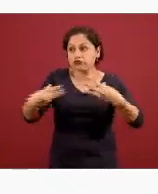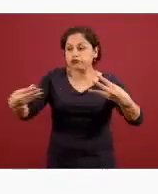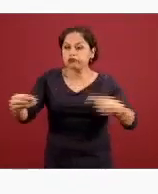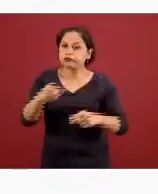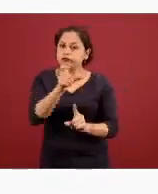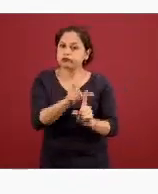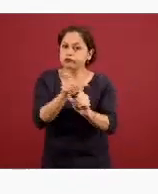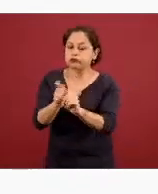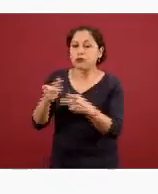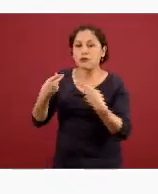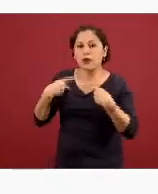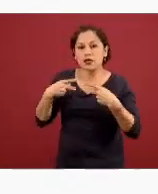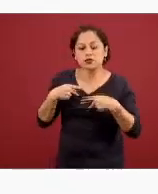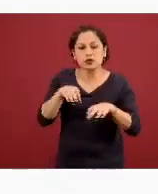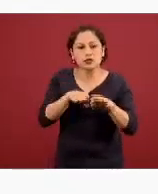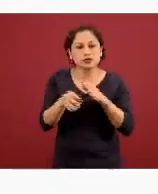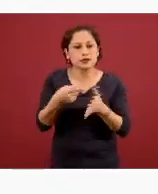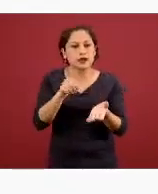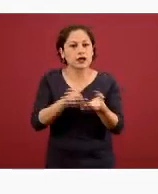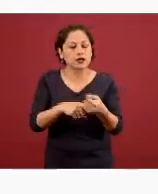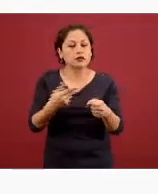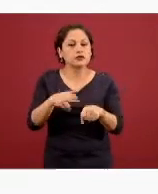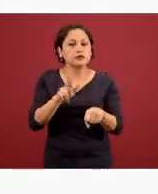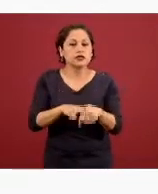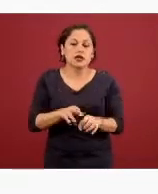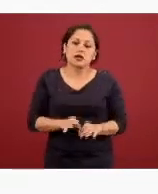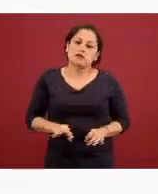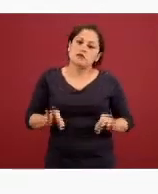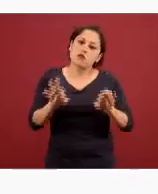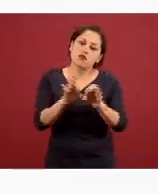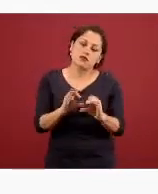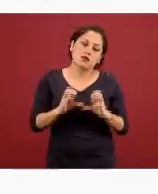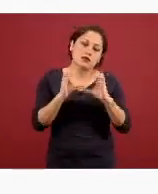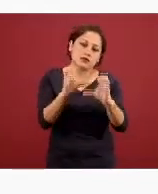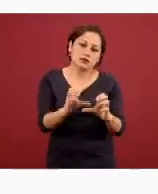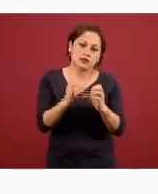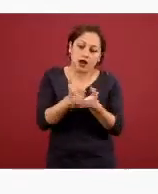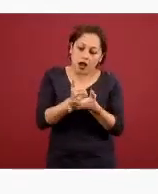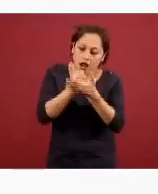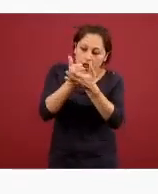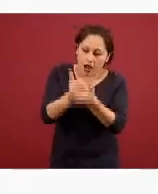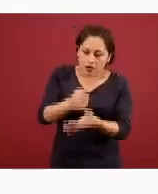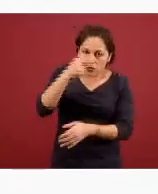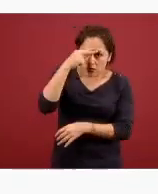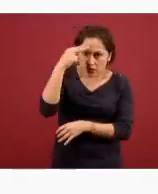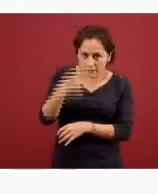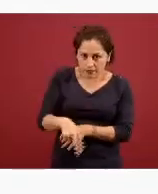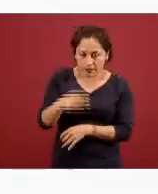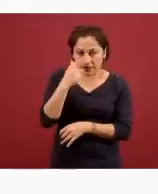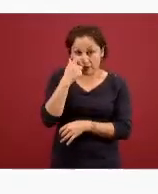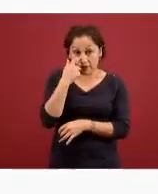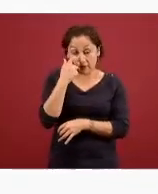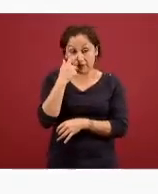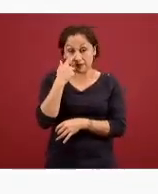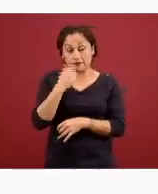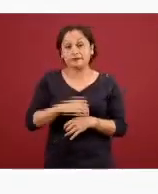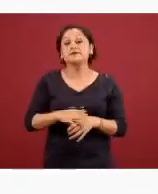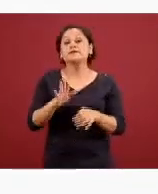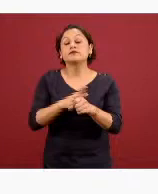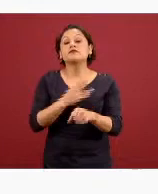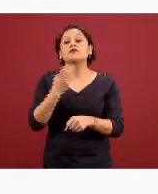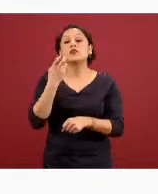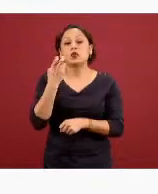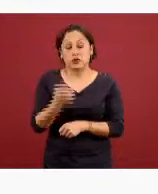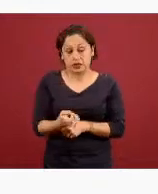con los que cuenta el sistema de salud para el país para enfrentar esta pandemia y en ese sentido precisan de un